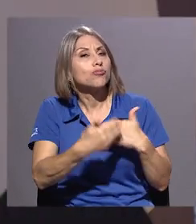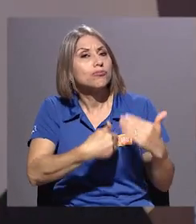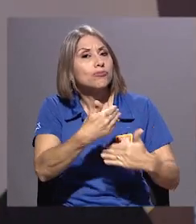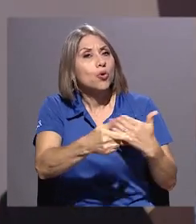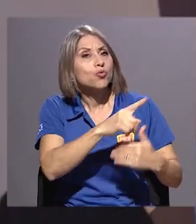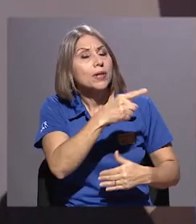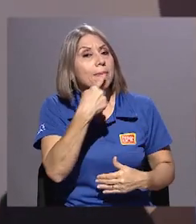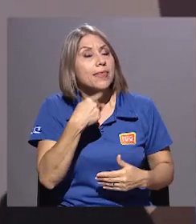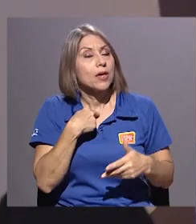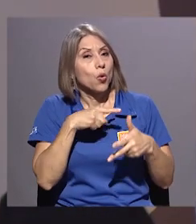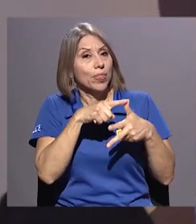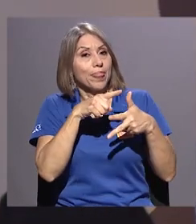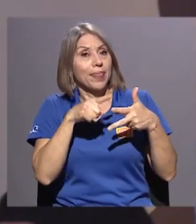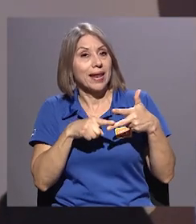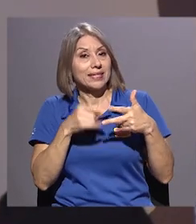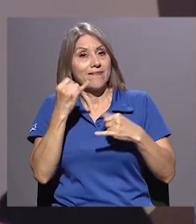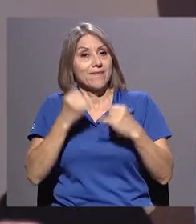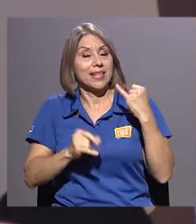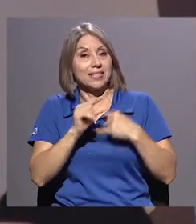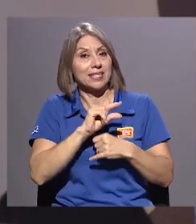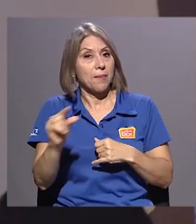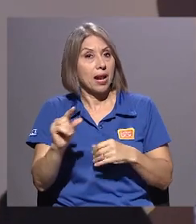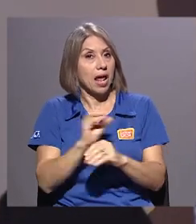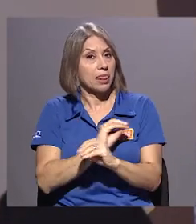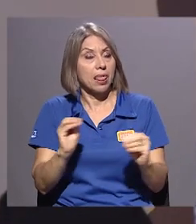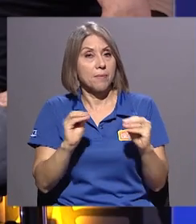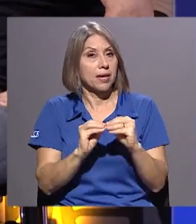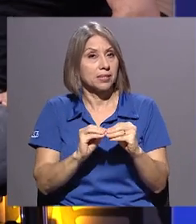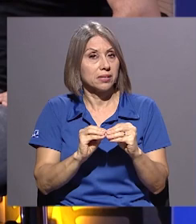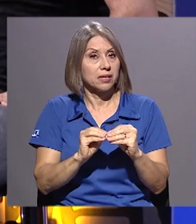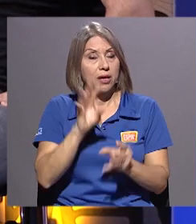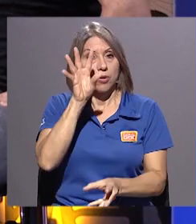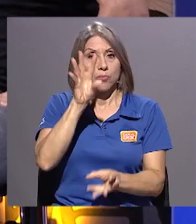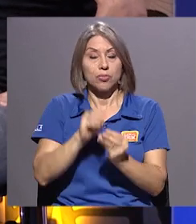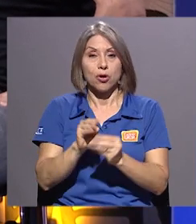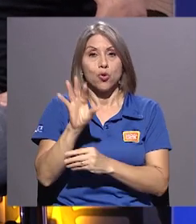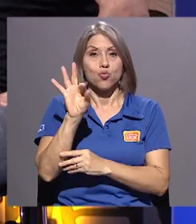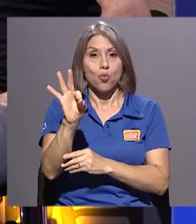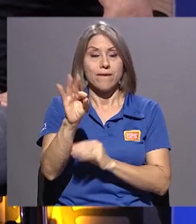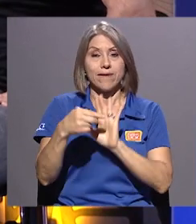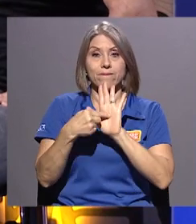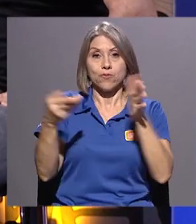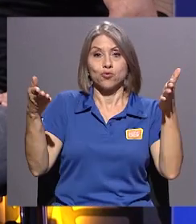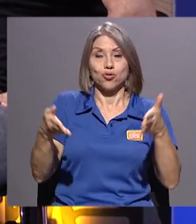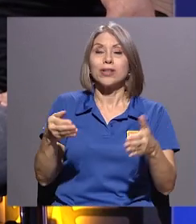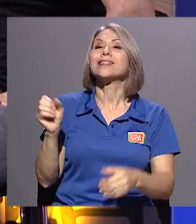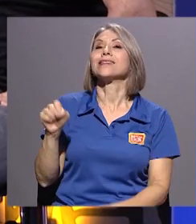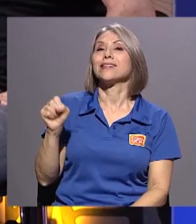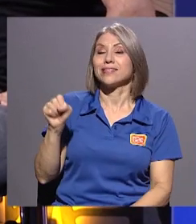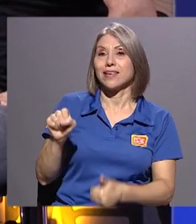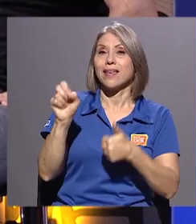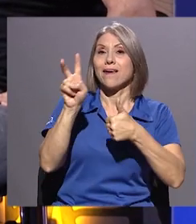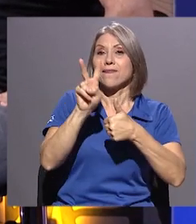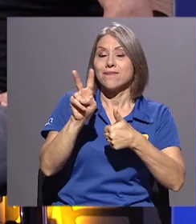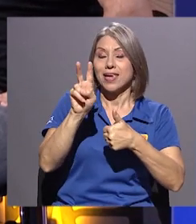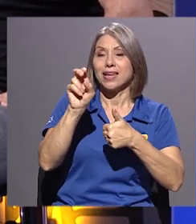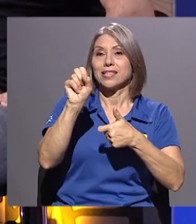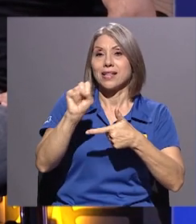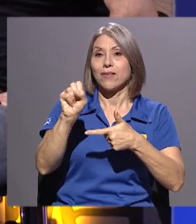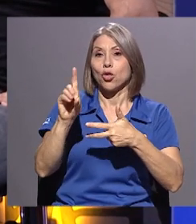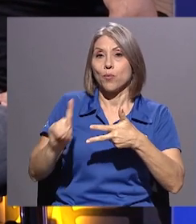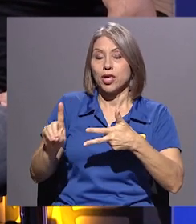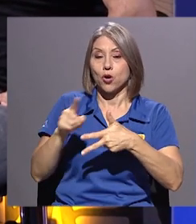que son tres fines de semana. Tres fines de semana, sí. nueve funciones. Nueve funciones. De viernes a domingo. Viernes y sábado a las siete.